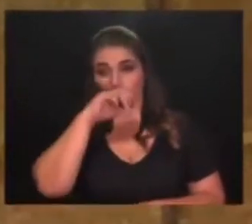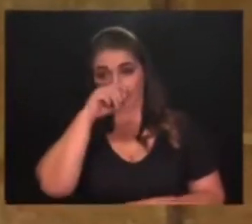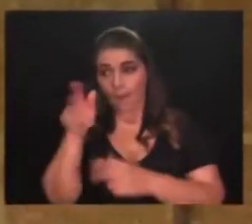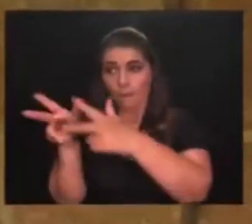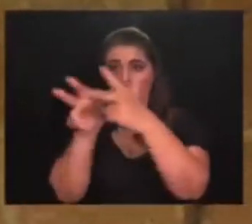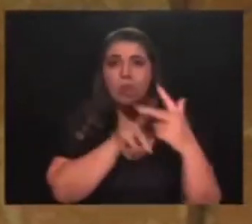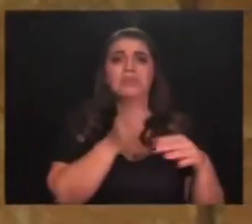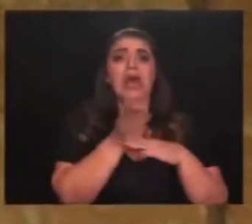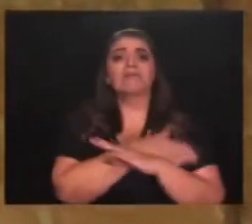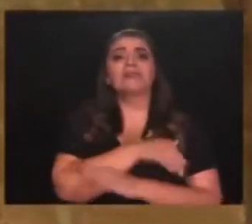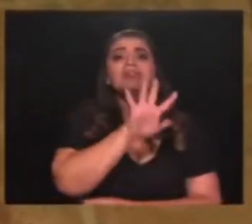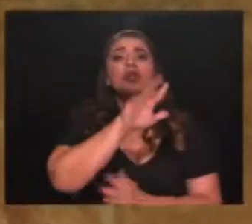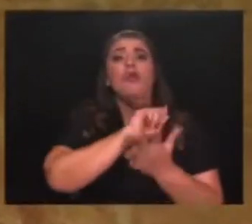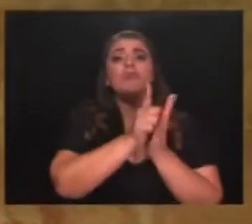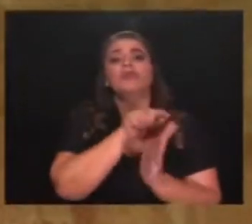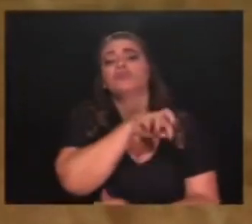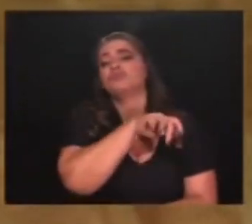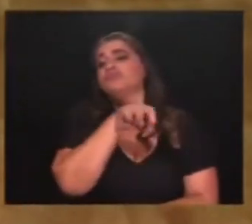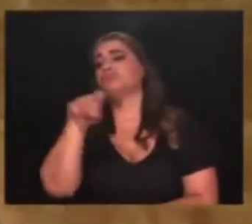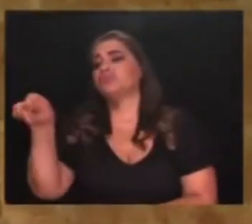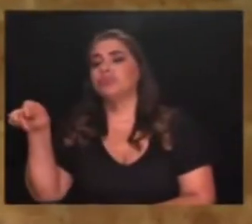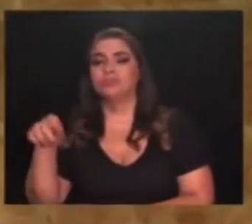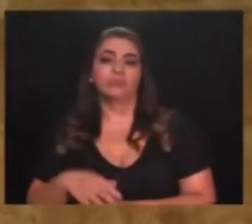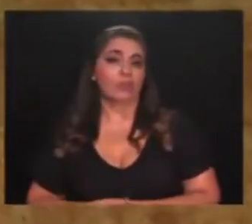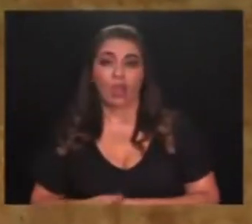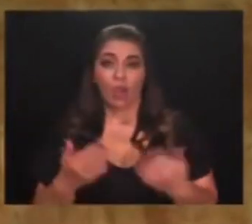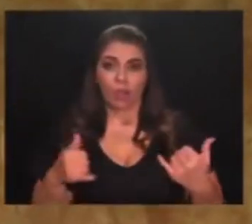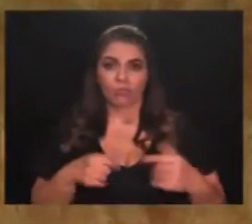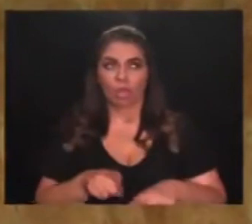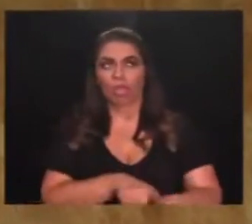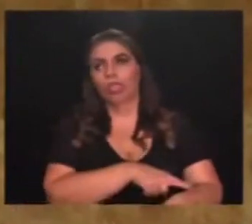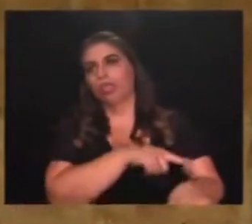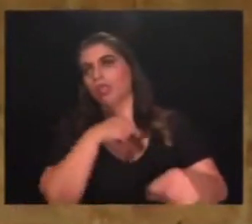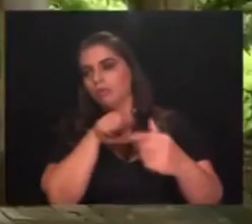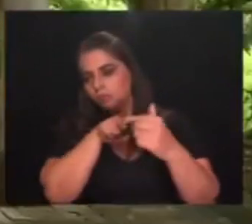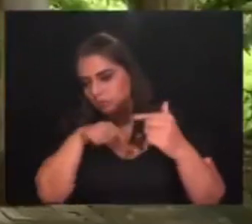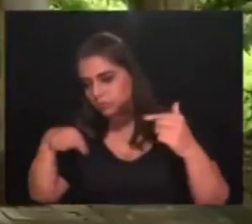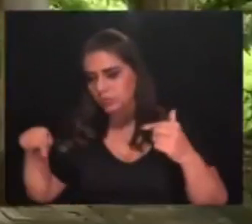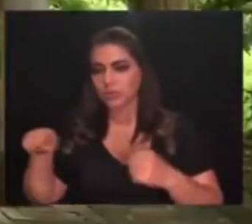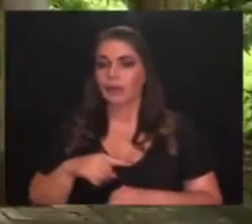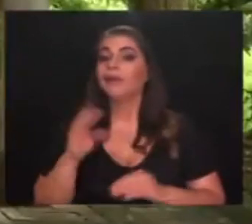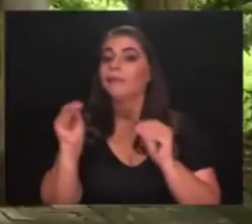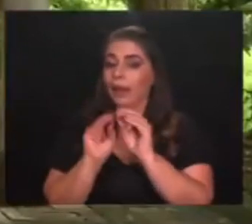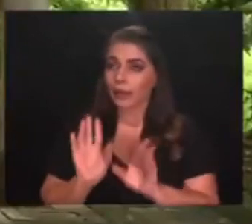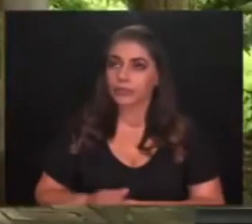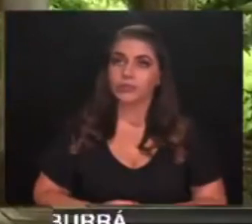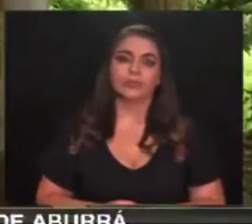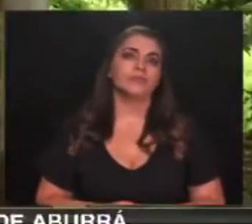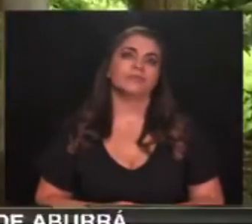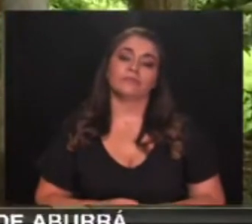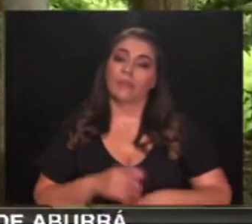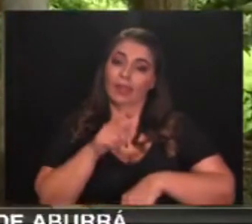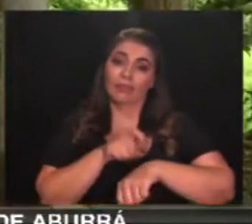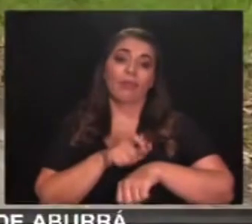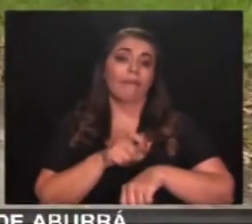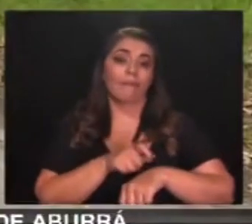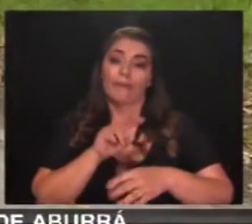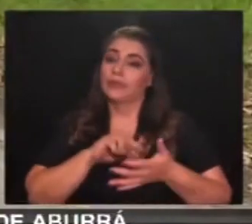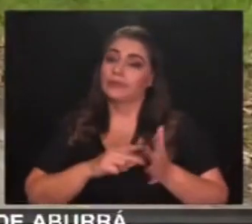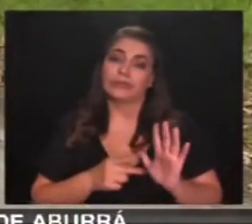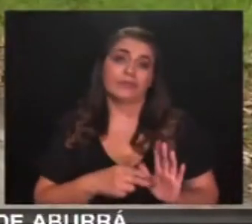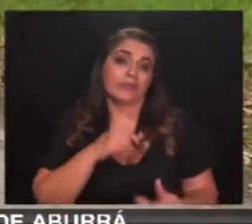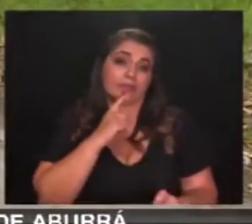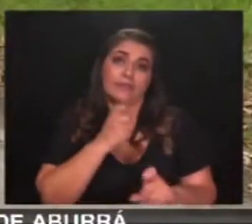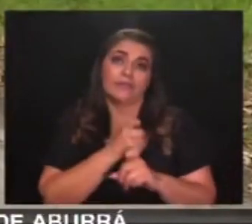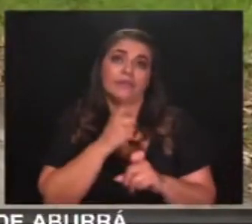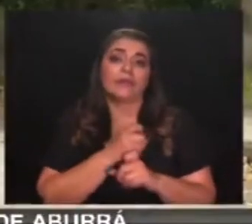de aquí a allá, la hora demora unos 45 minutos, ¿qué más quieren? Tiempo que representa toda una odisea